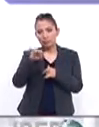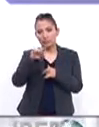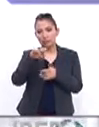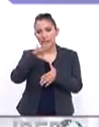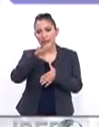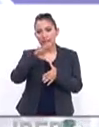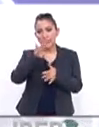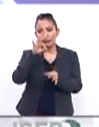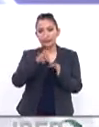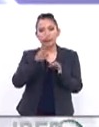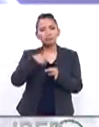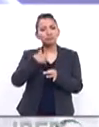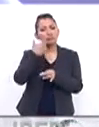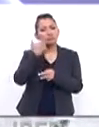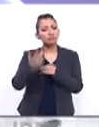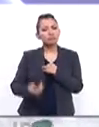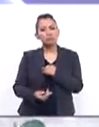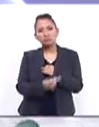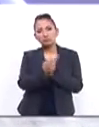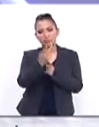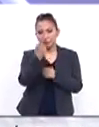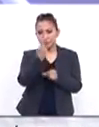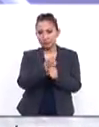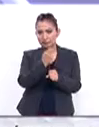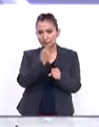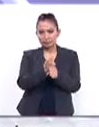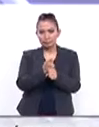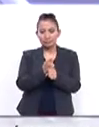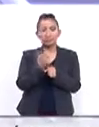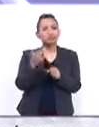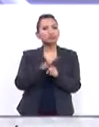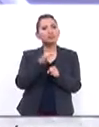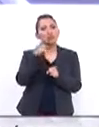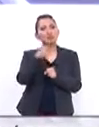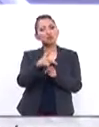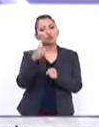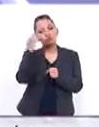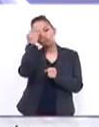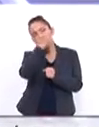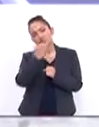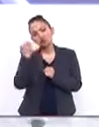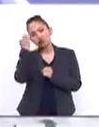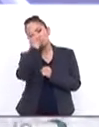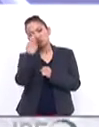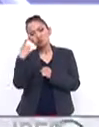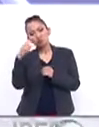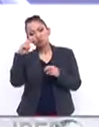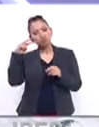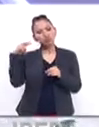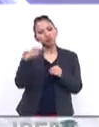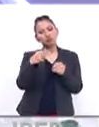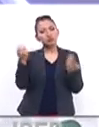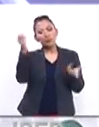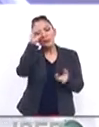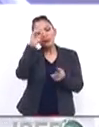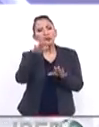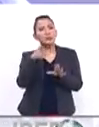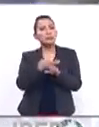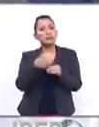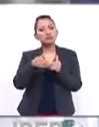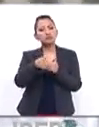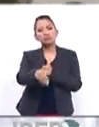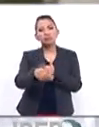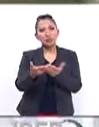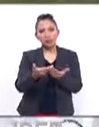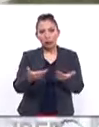para Iberoamérica al Día. Yo quisiera preguntarle, primero que nada, ¿cuál es su lectura, cuál es su visión de qué es lo que va a